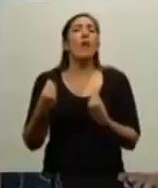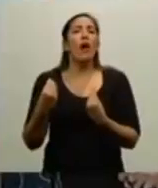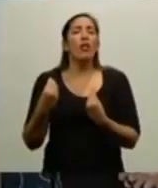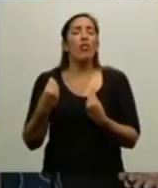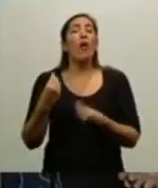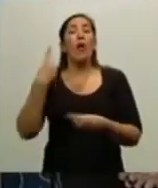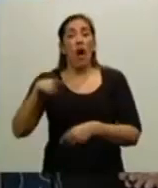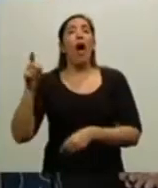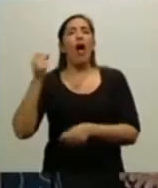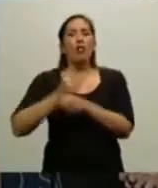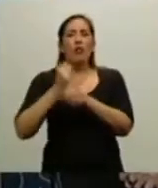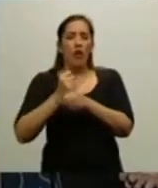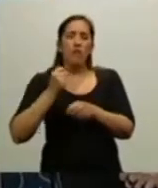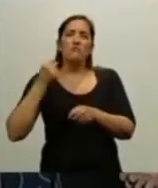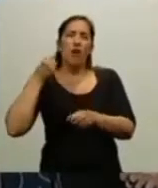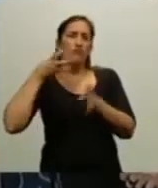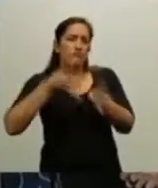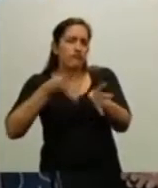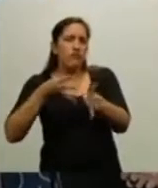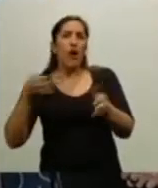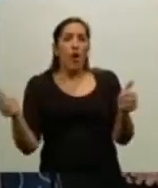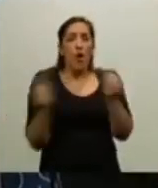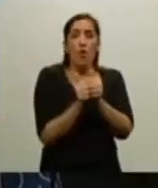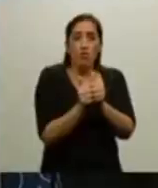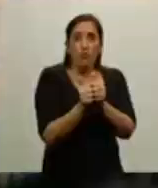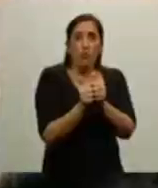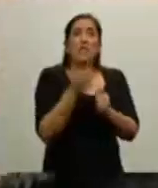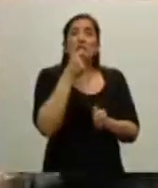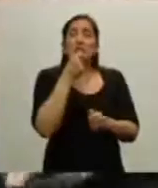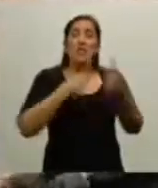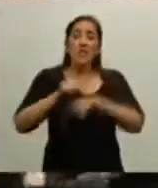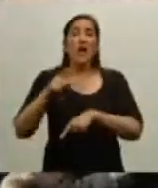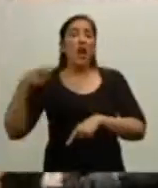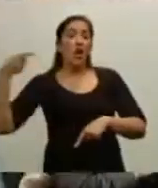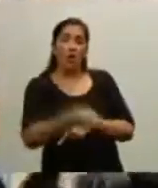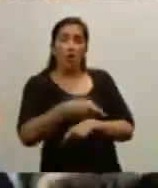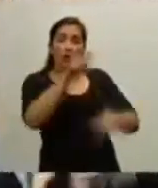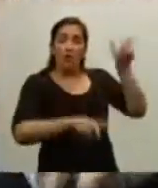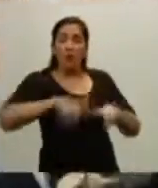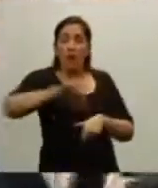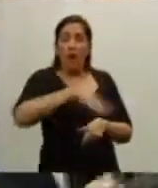combatido junto al pueblo y nunca contra el pueblo. Por esa razón,